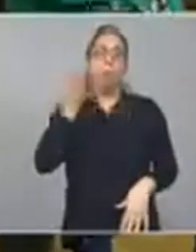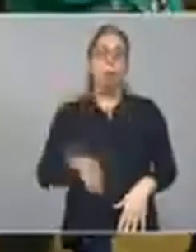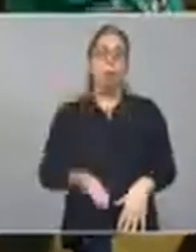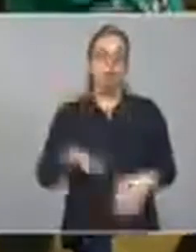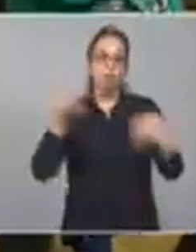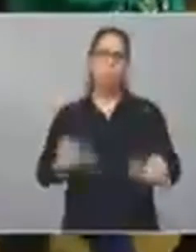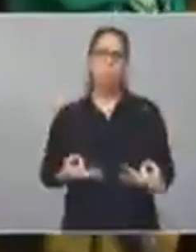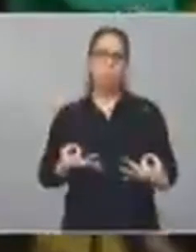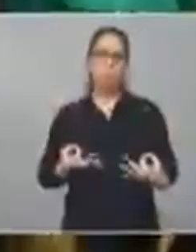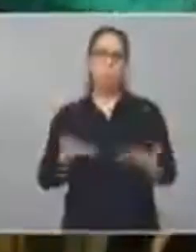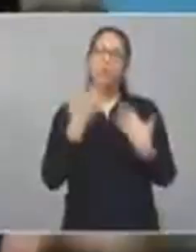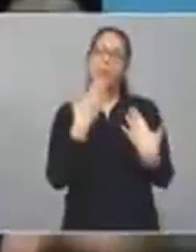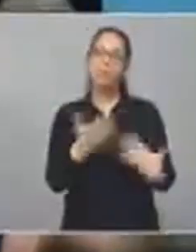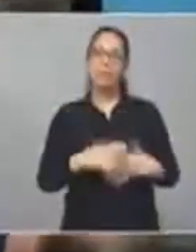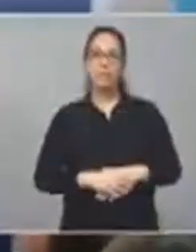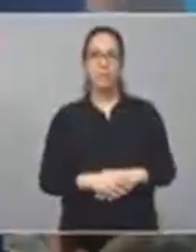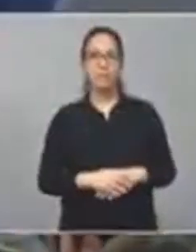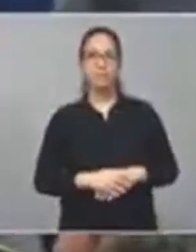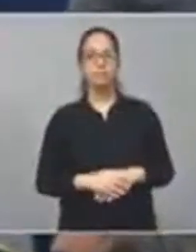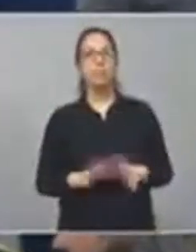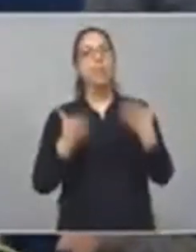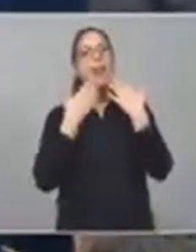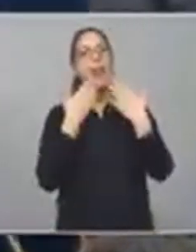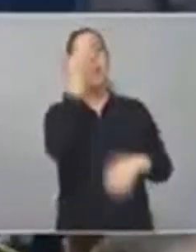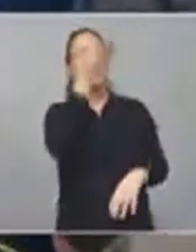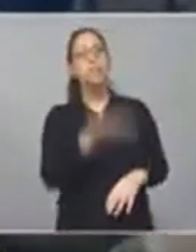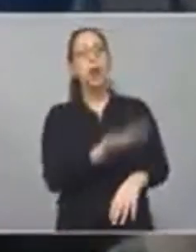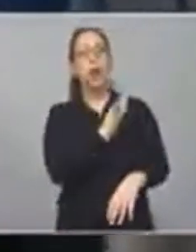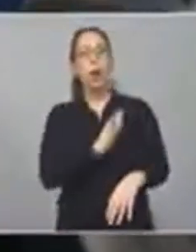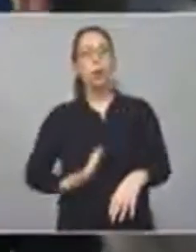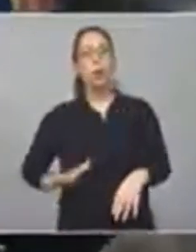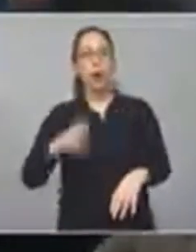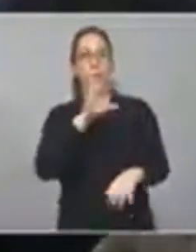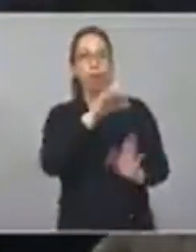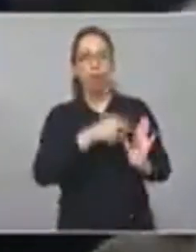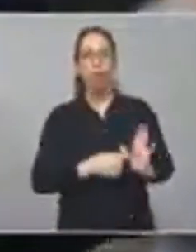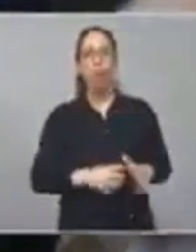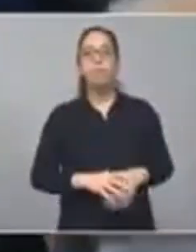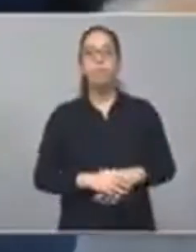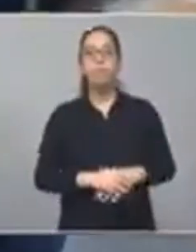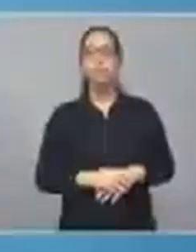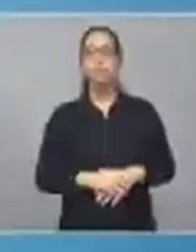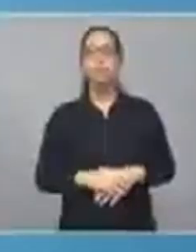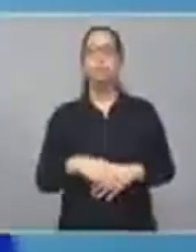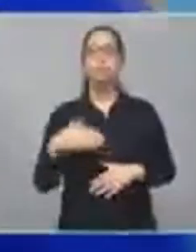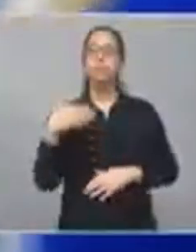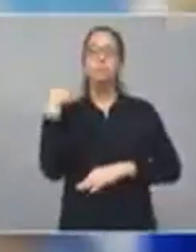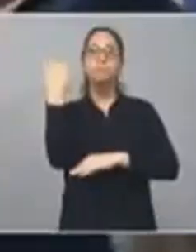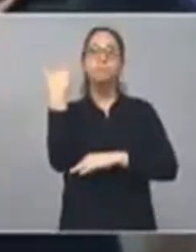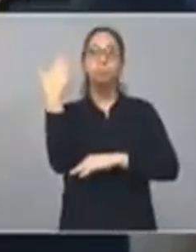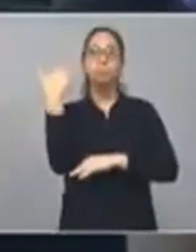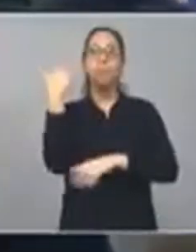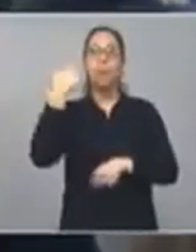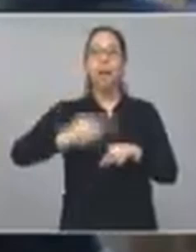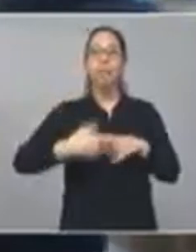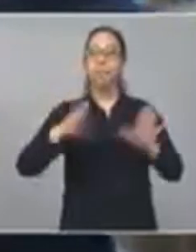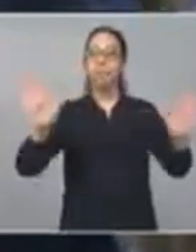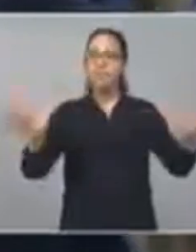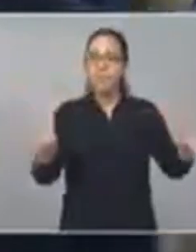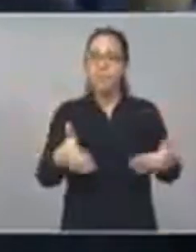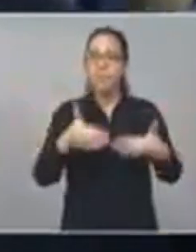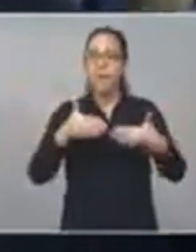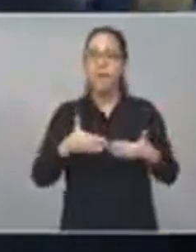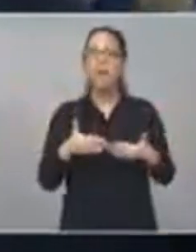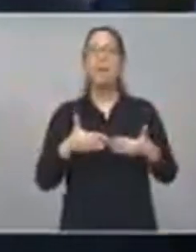Muchas gracias, gobernador. Y de esta manera damos por finalizado el presente acto a